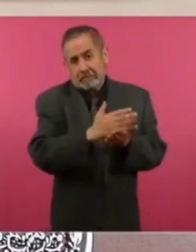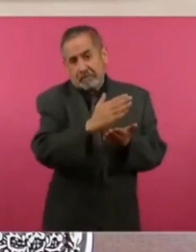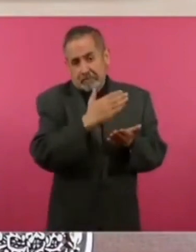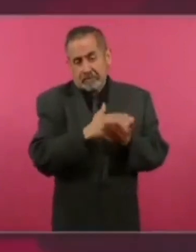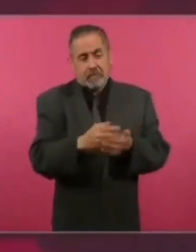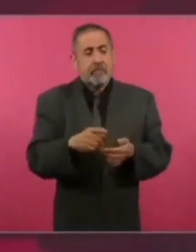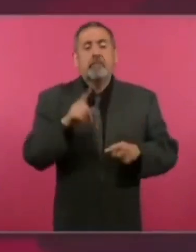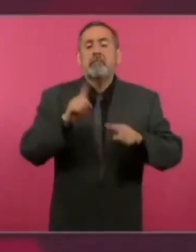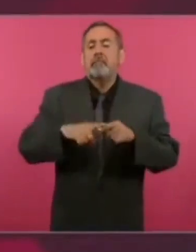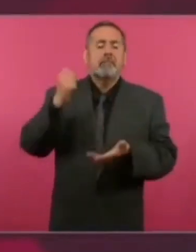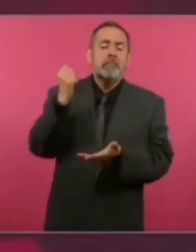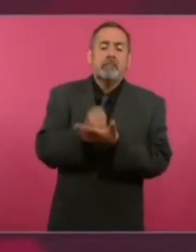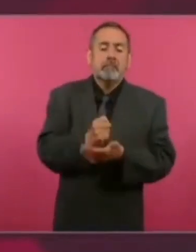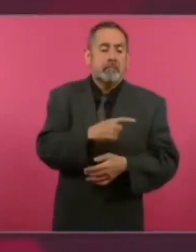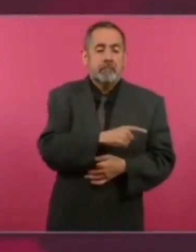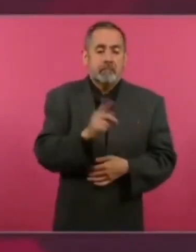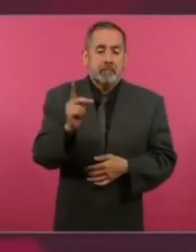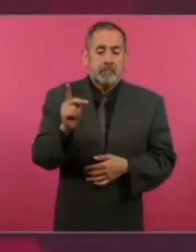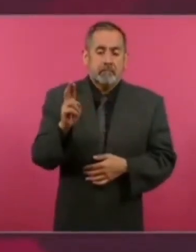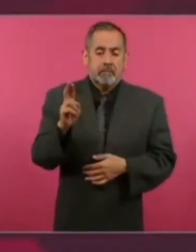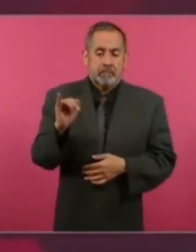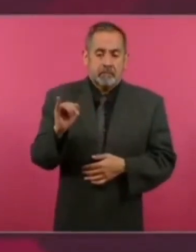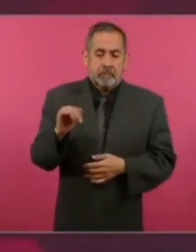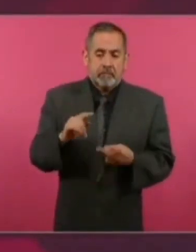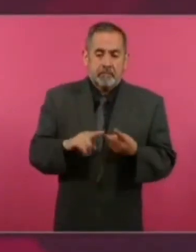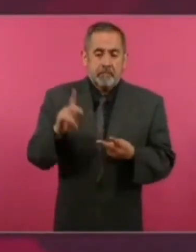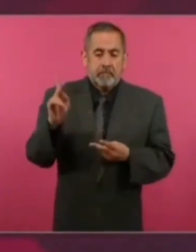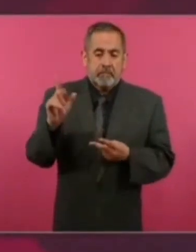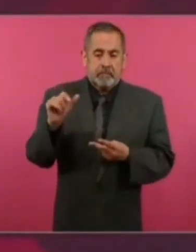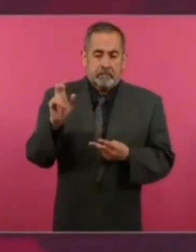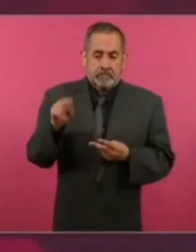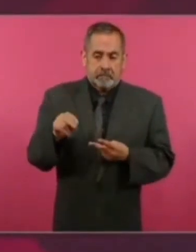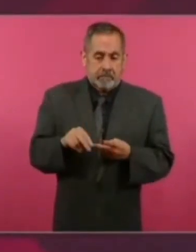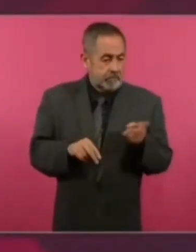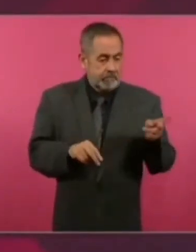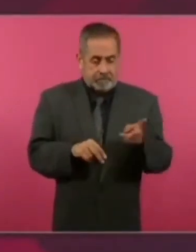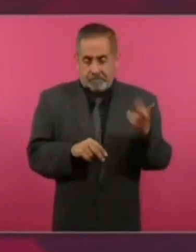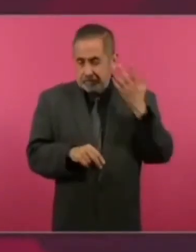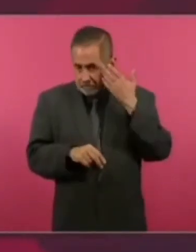aprobaron el PRI y el PAN en ese entonces bueno